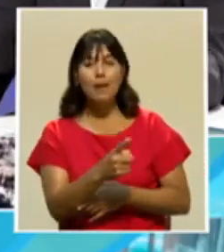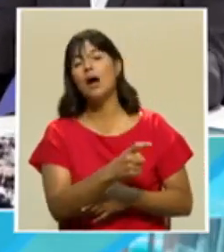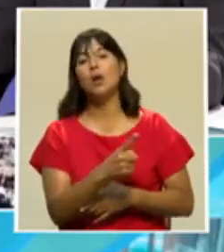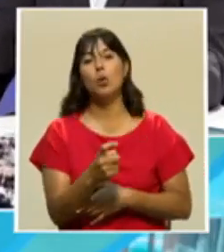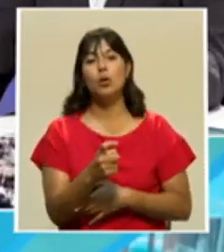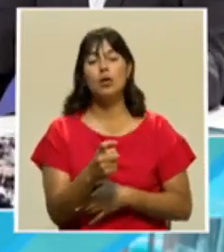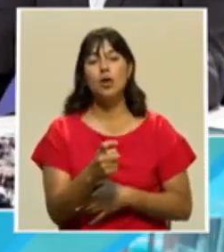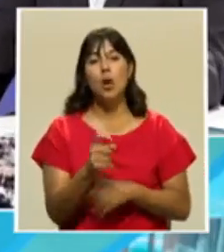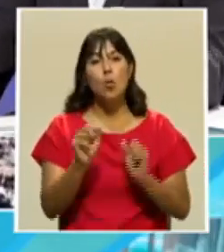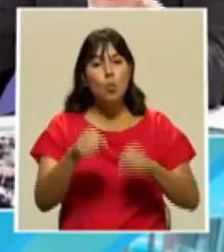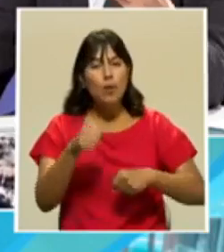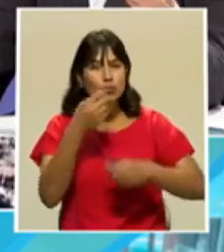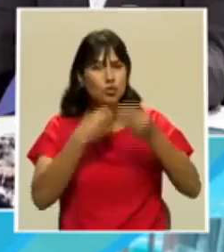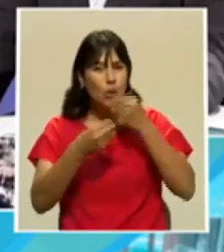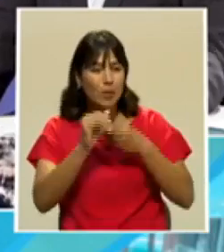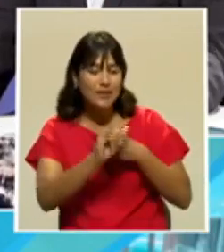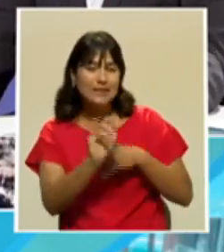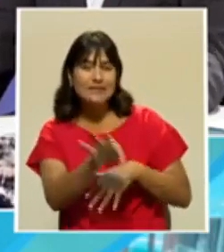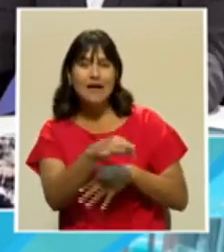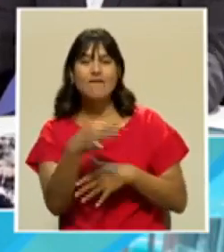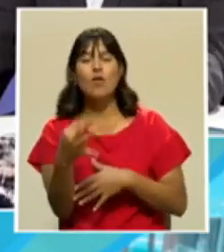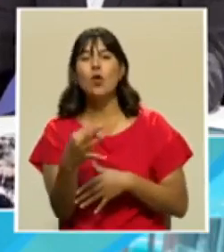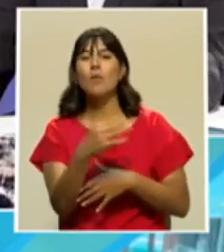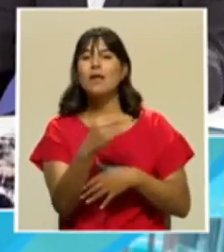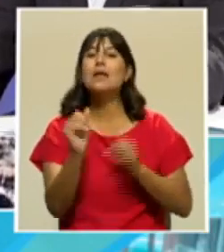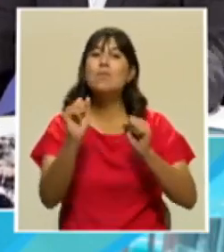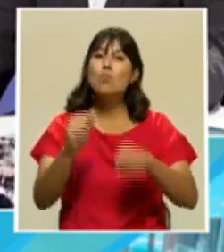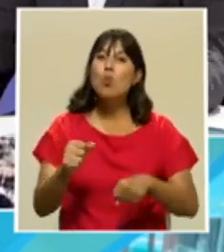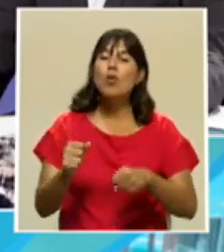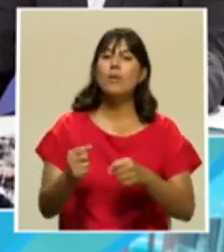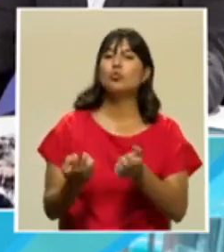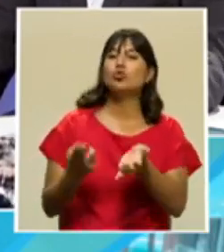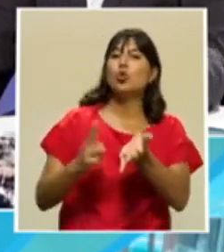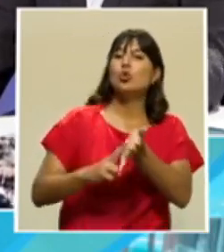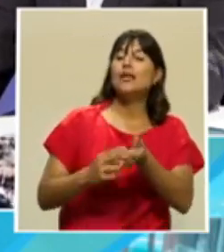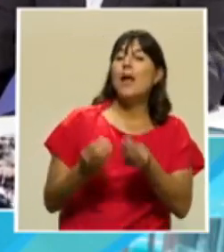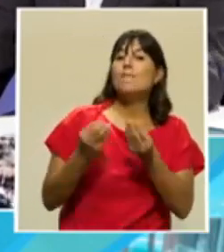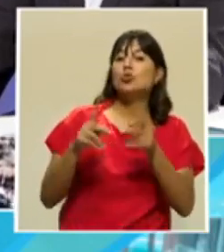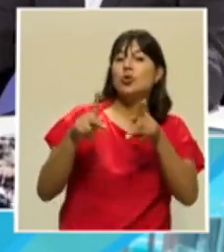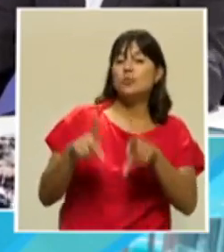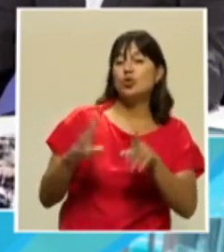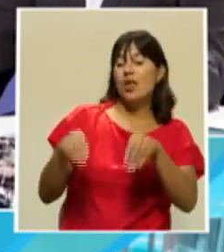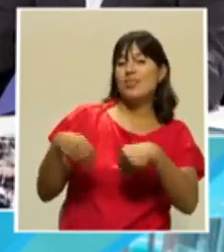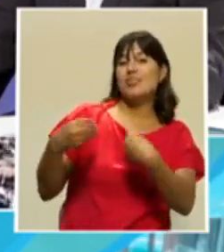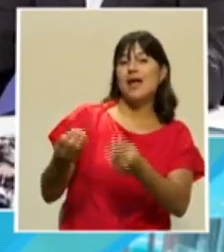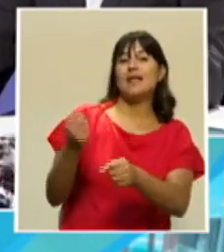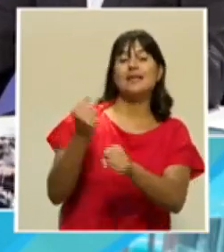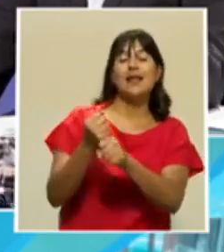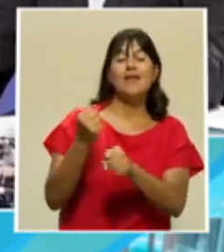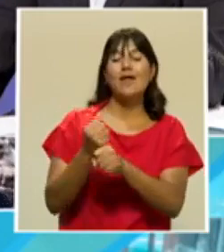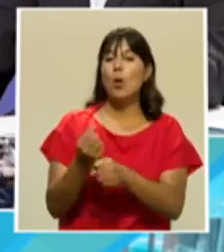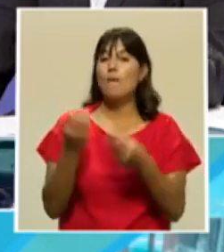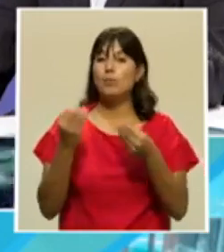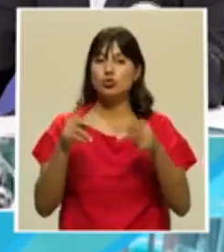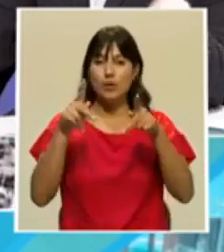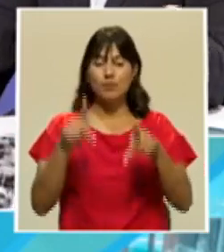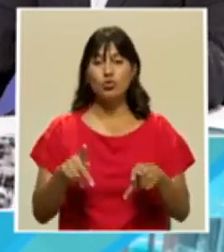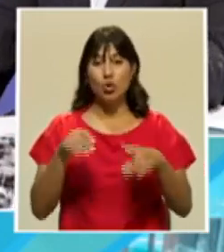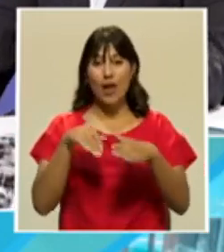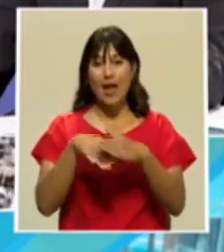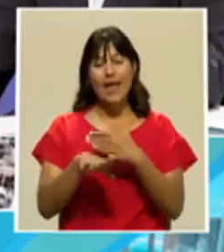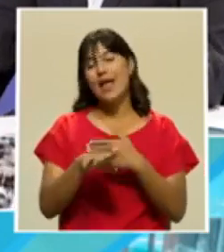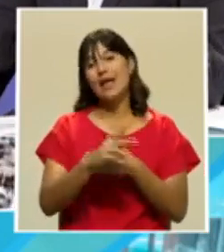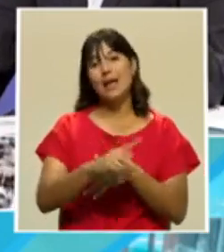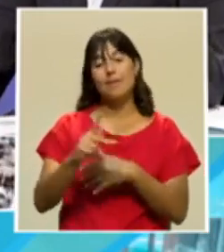de personas en la costa y emplearlas y darles trabajo digno a una gran cantidad de personas en nuestras costas